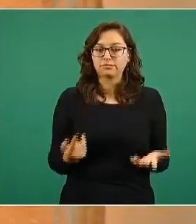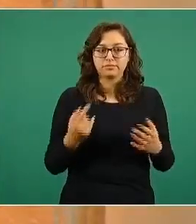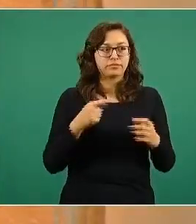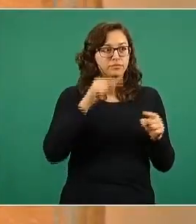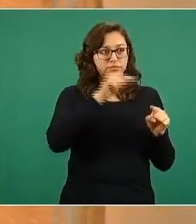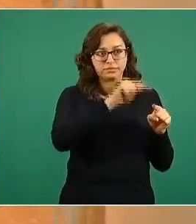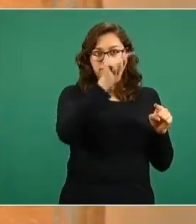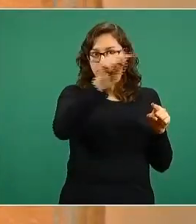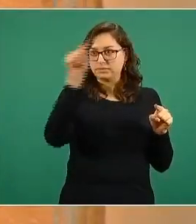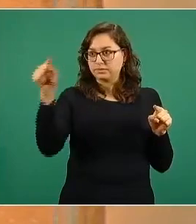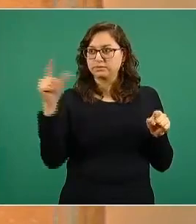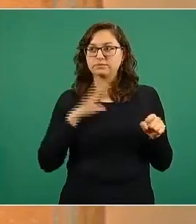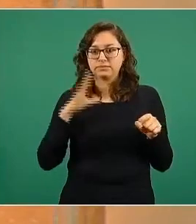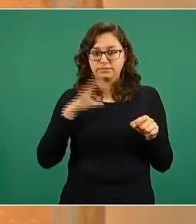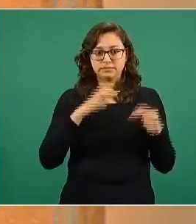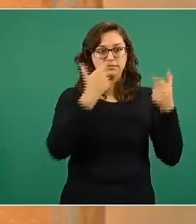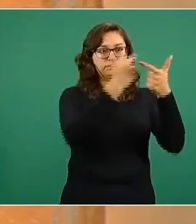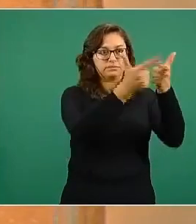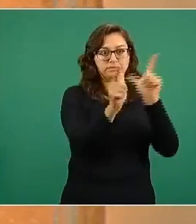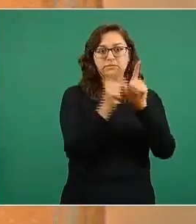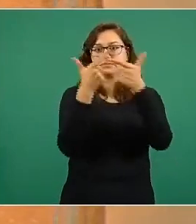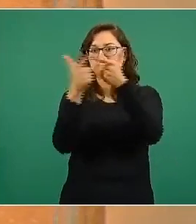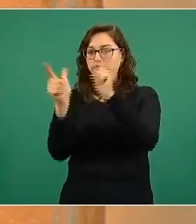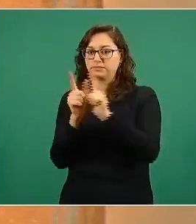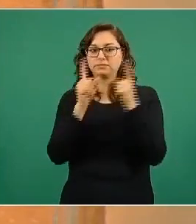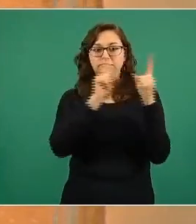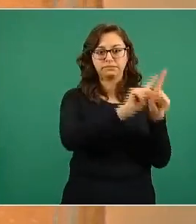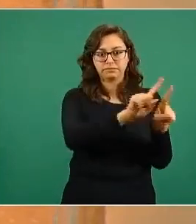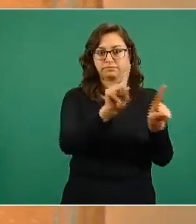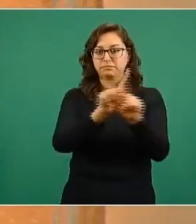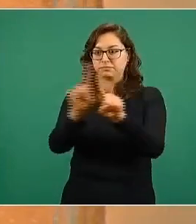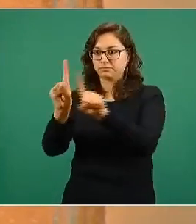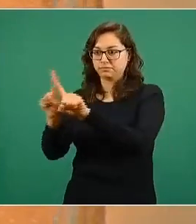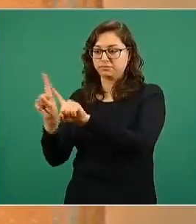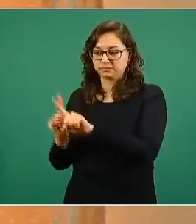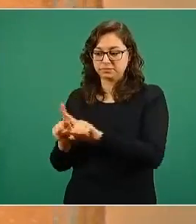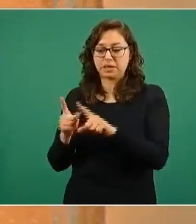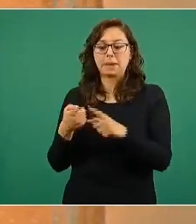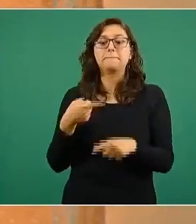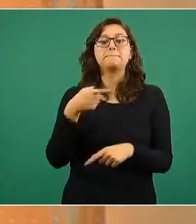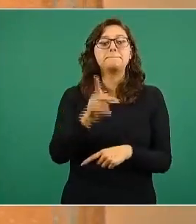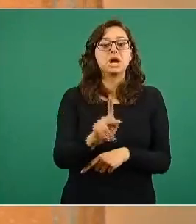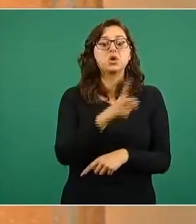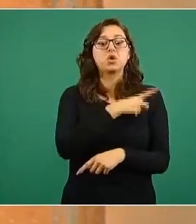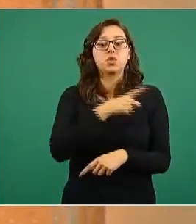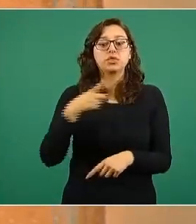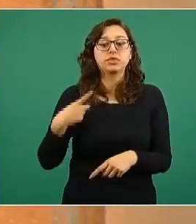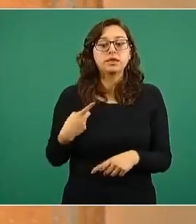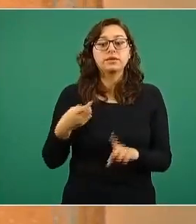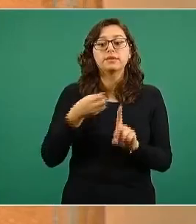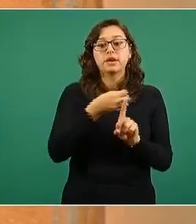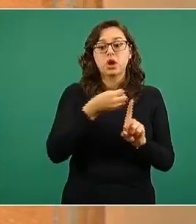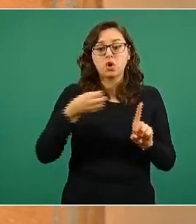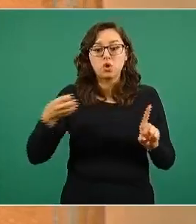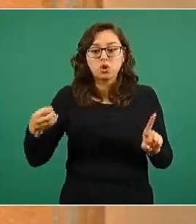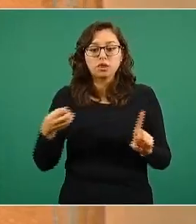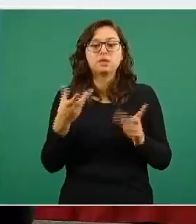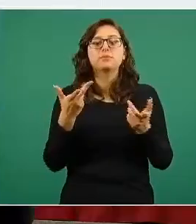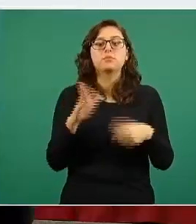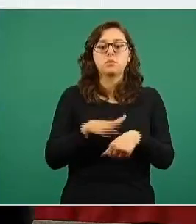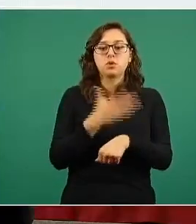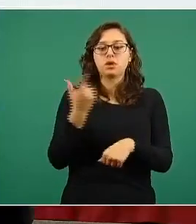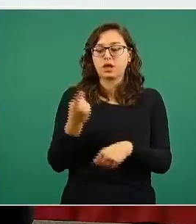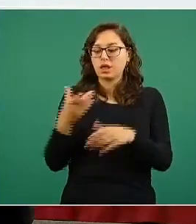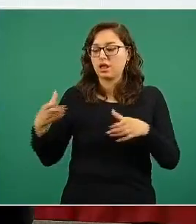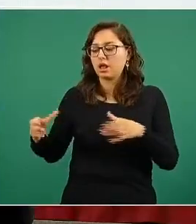relevantes para ser vacunadas, que son todas. Siguiendo las recomendaciones de nuestro grupo técnico asesor